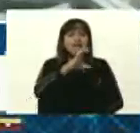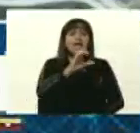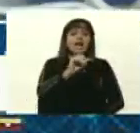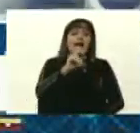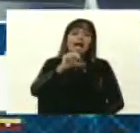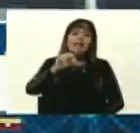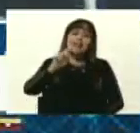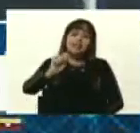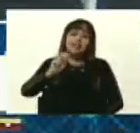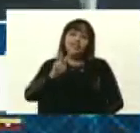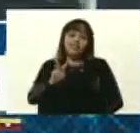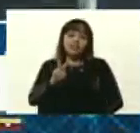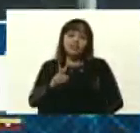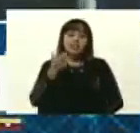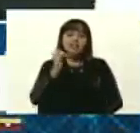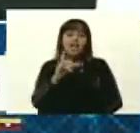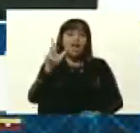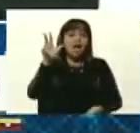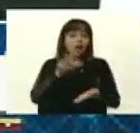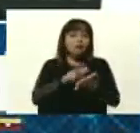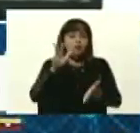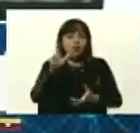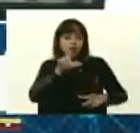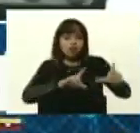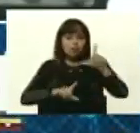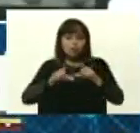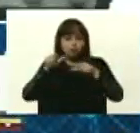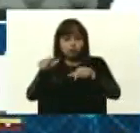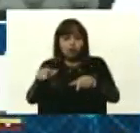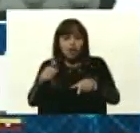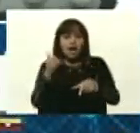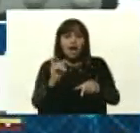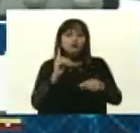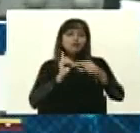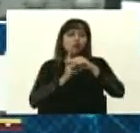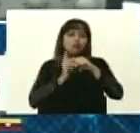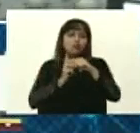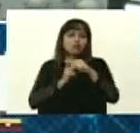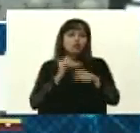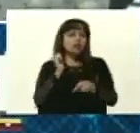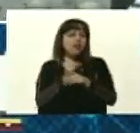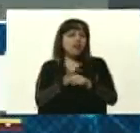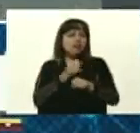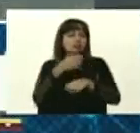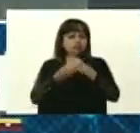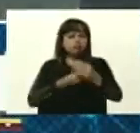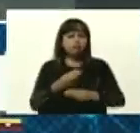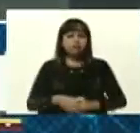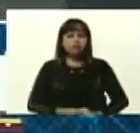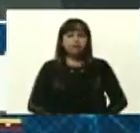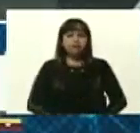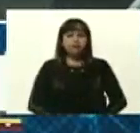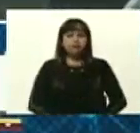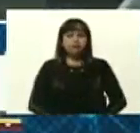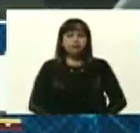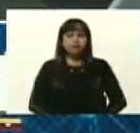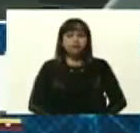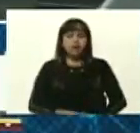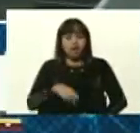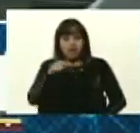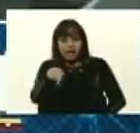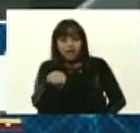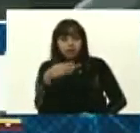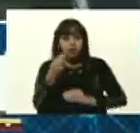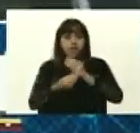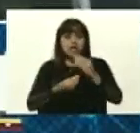laboratorios de la CANTE-B fue probado, teniendo resultados positivos, funcionando apropiadamente. Esto lo hemos hecho con